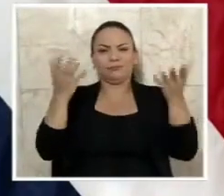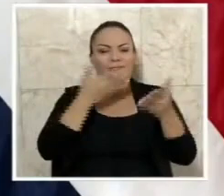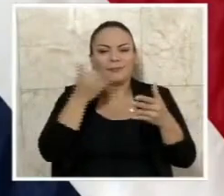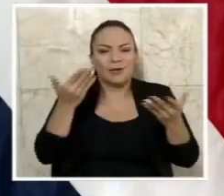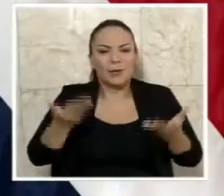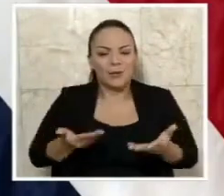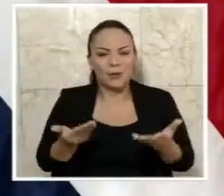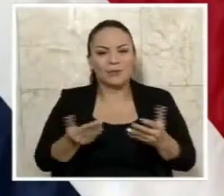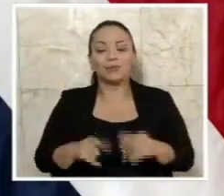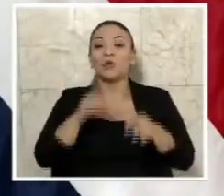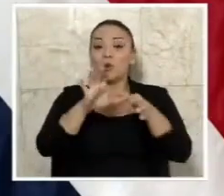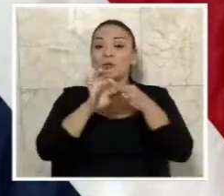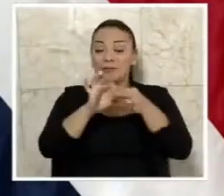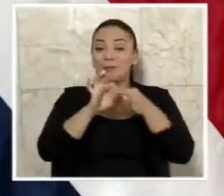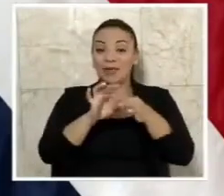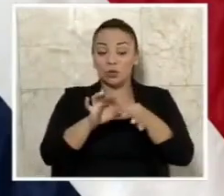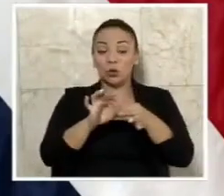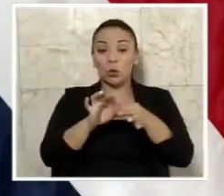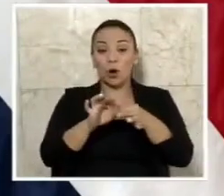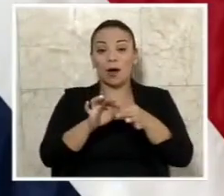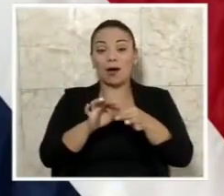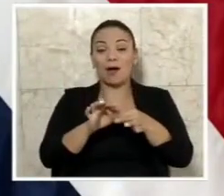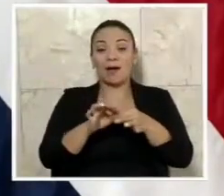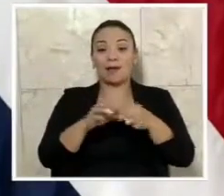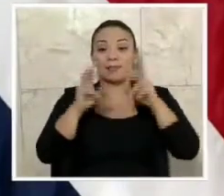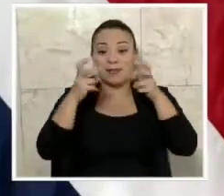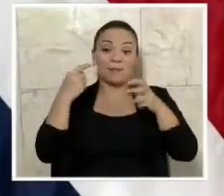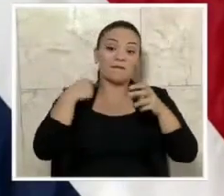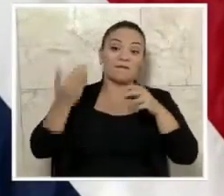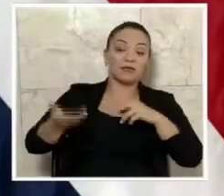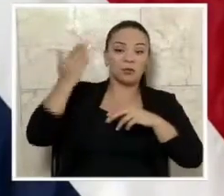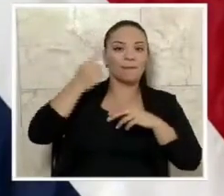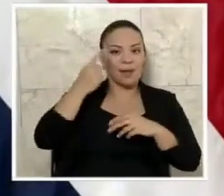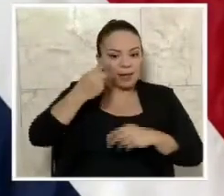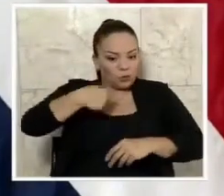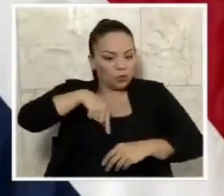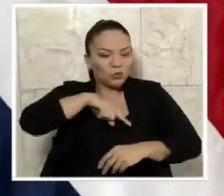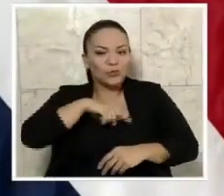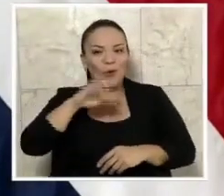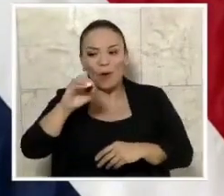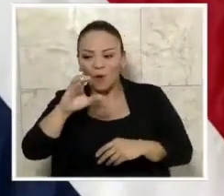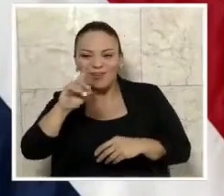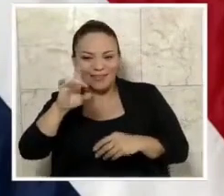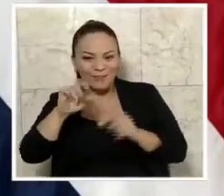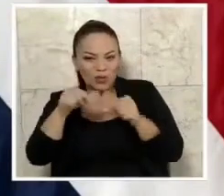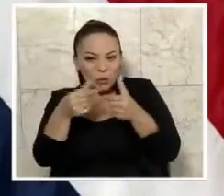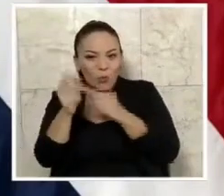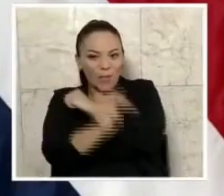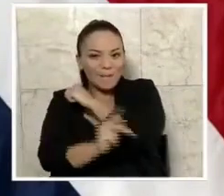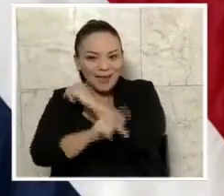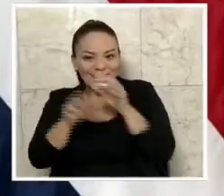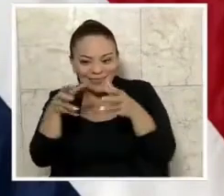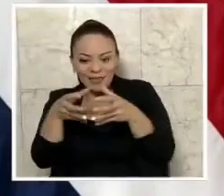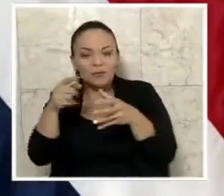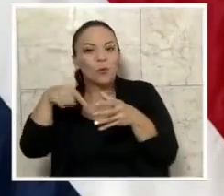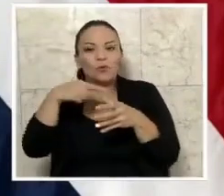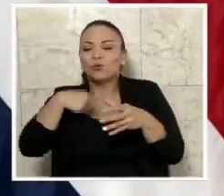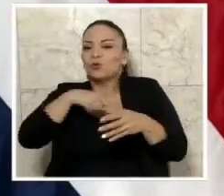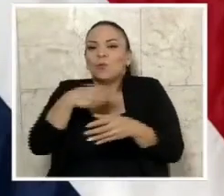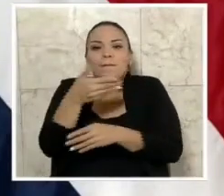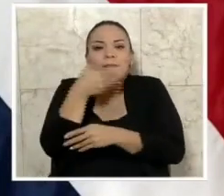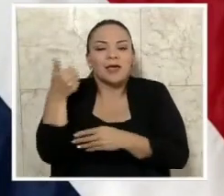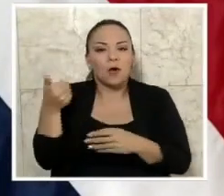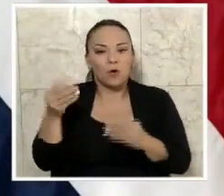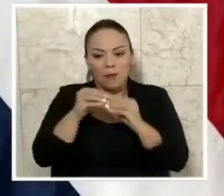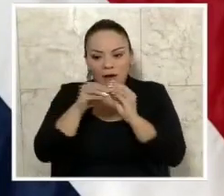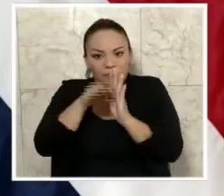inflación, sale que somos el campeón de la OCDE, de la primera división mundial. Ah, es que de ahí están